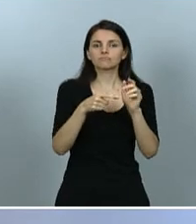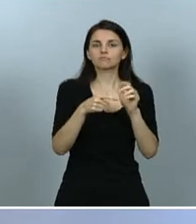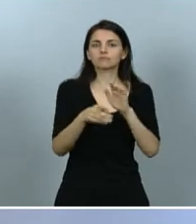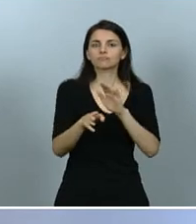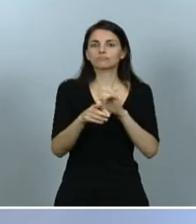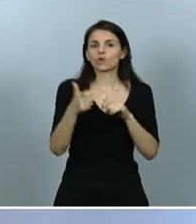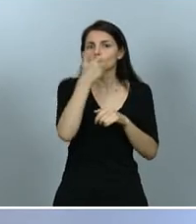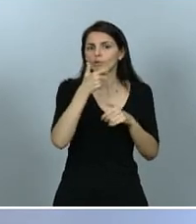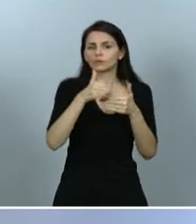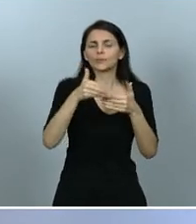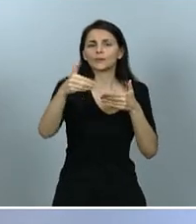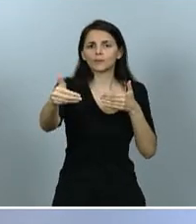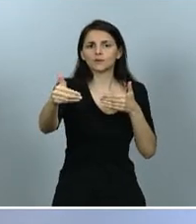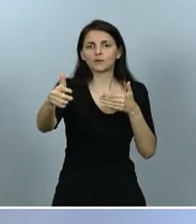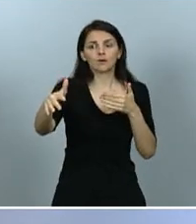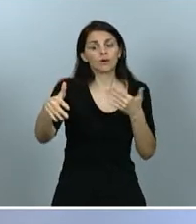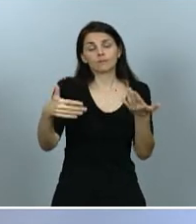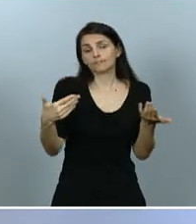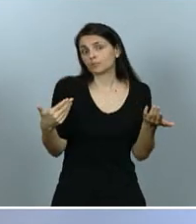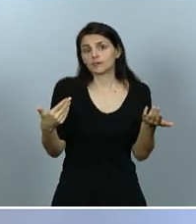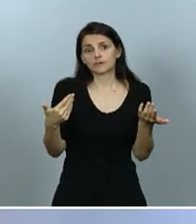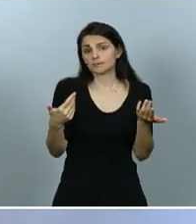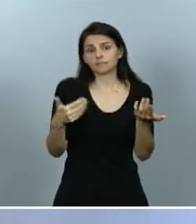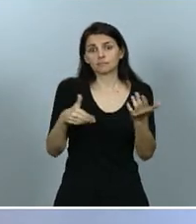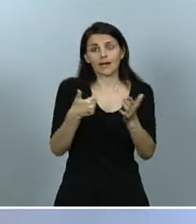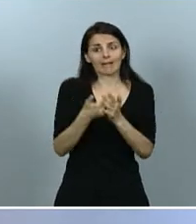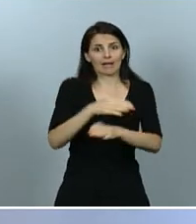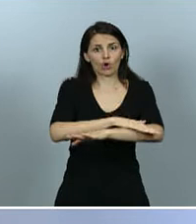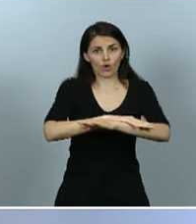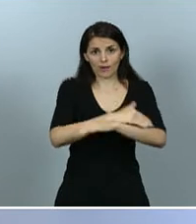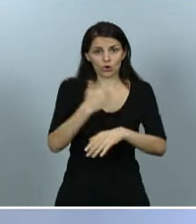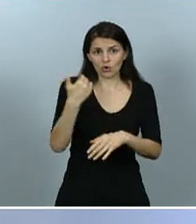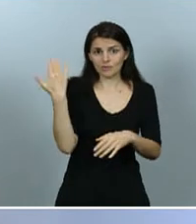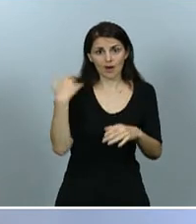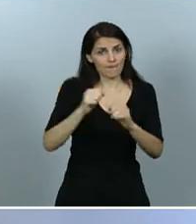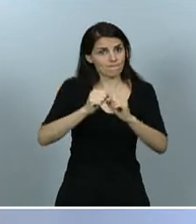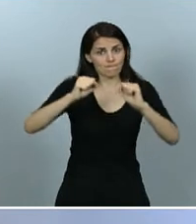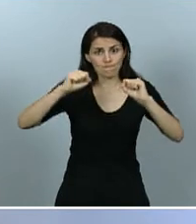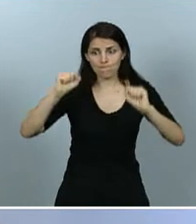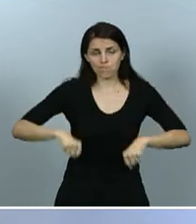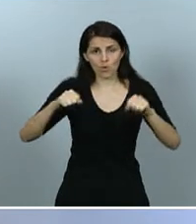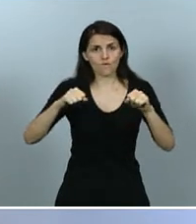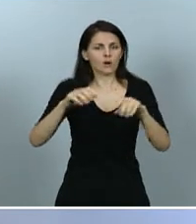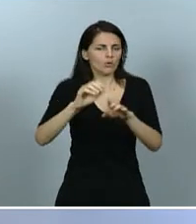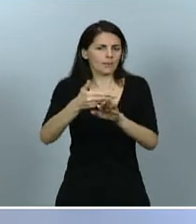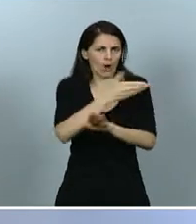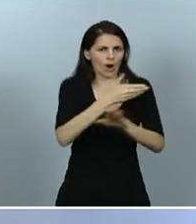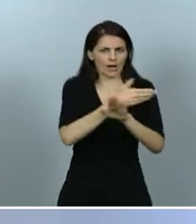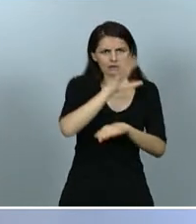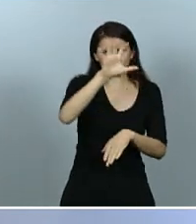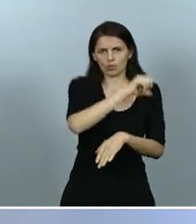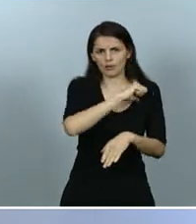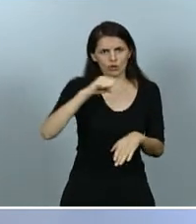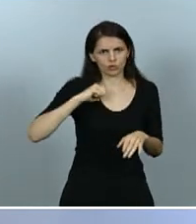mismo hasta que el gobierno declare de forma motivada, habiendo escuchado a las comunidades autónomas en el seno del Consejo